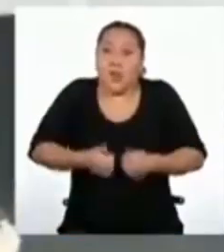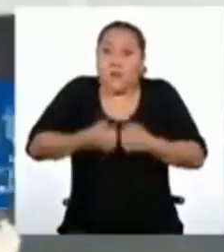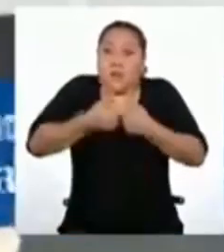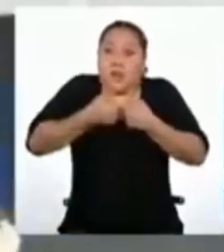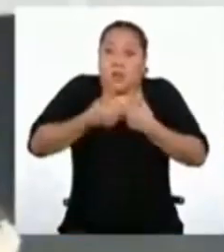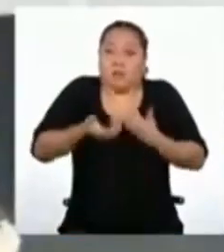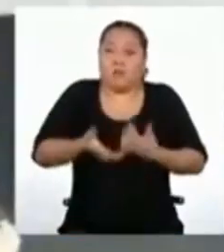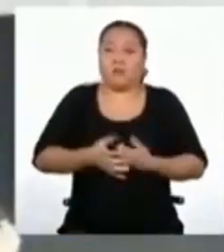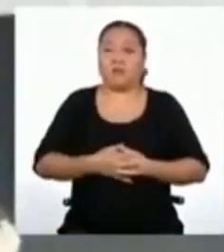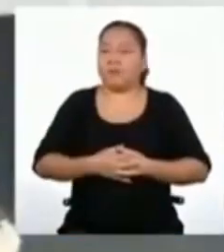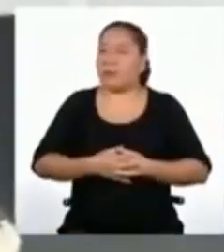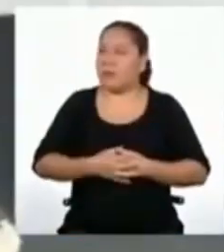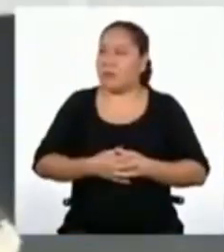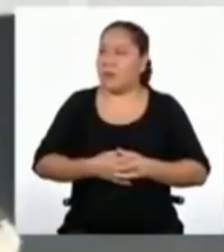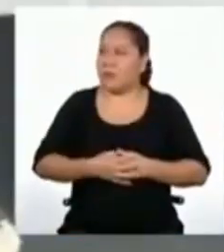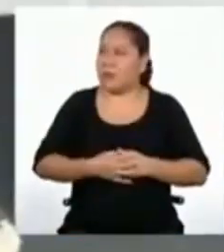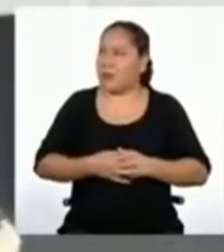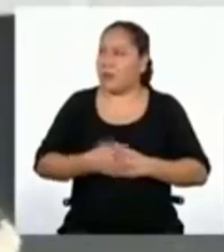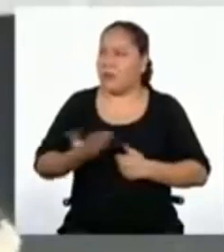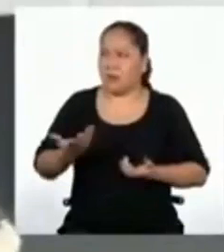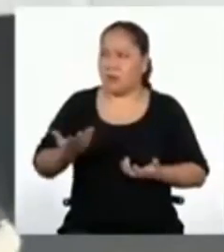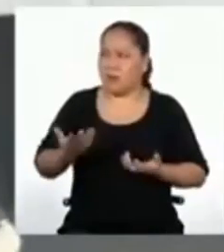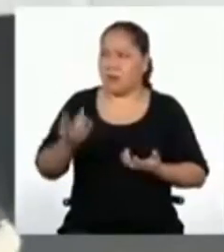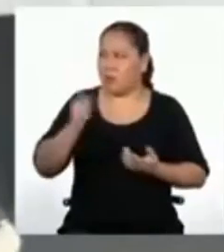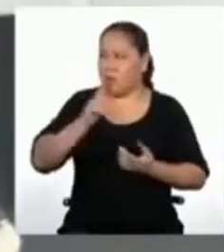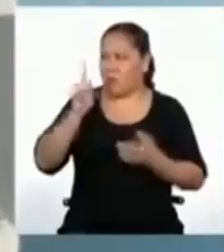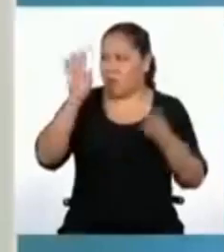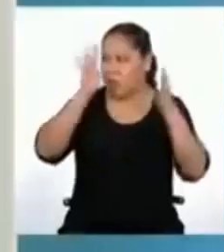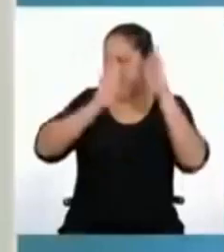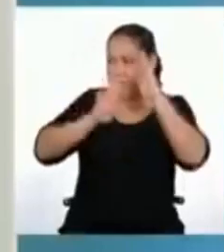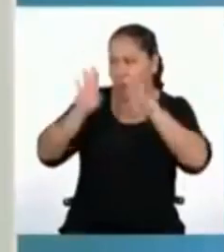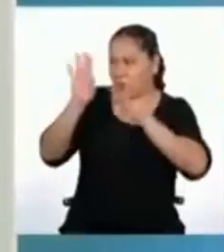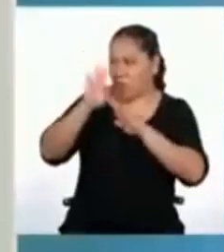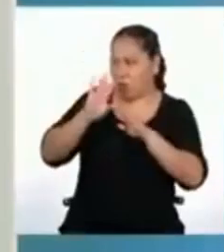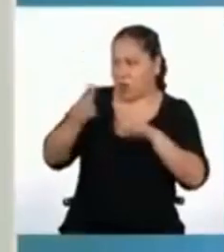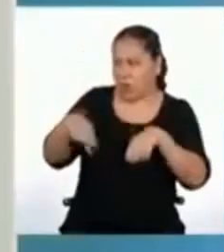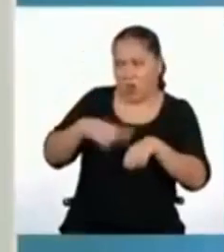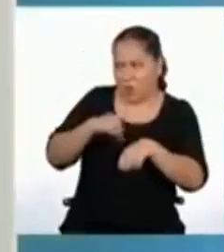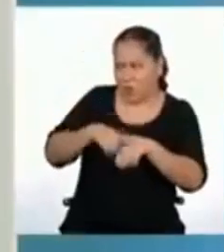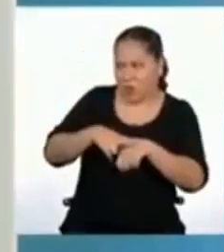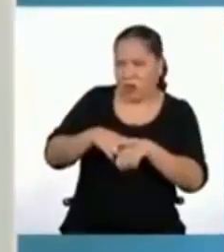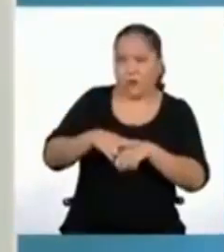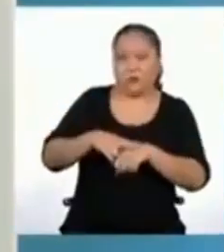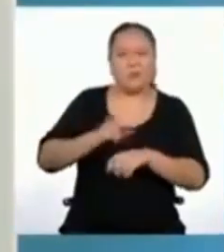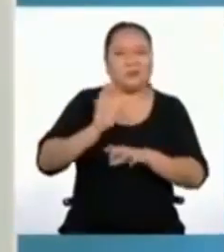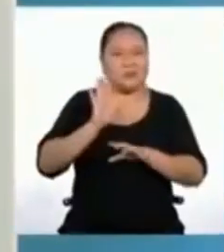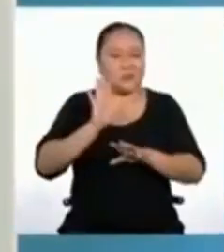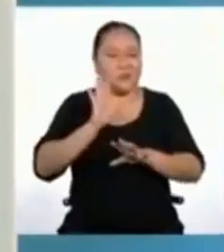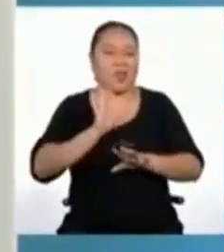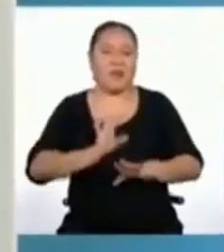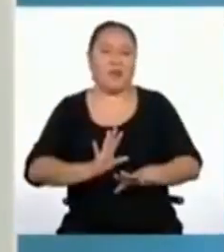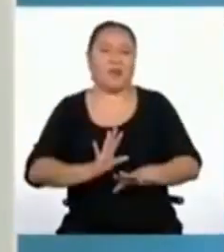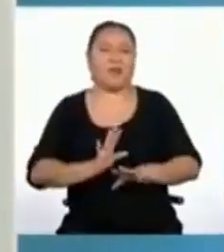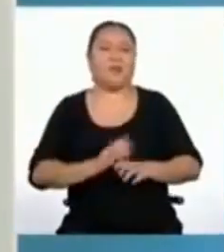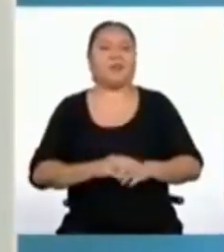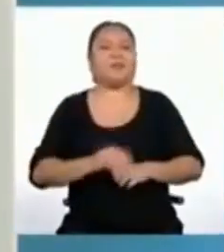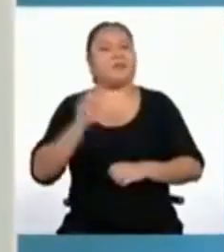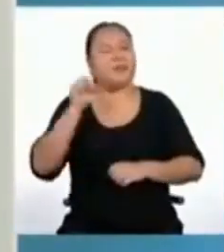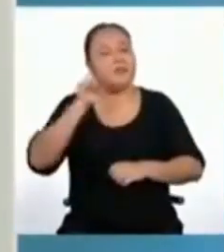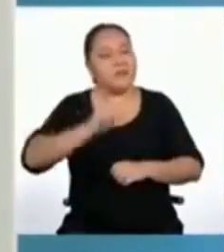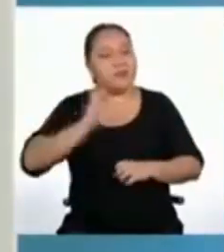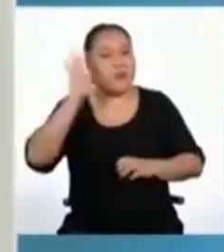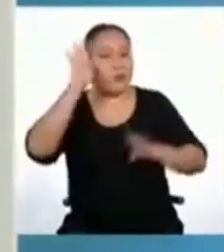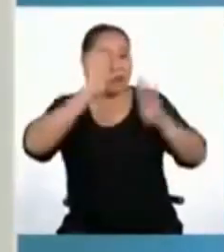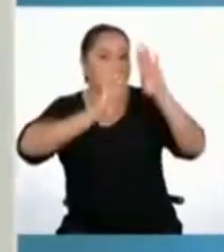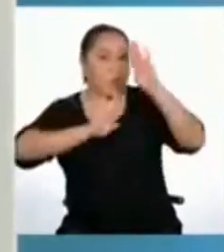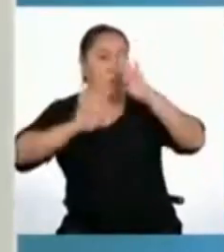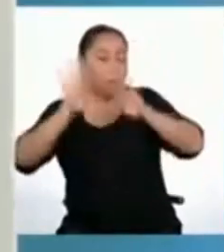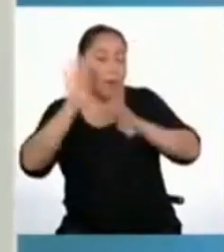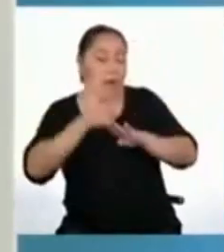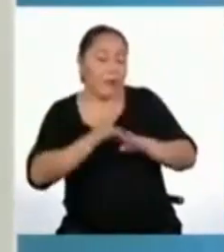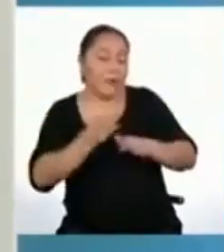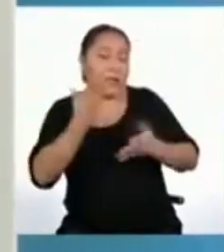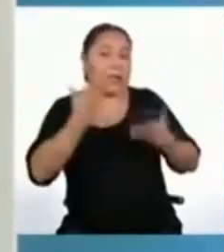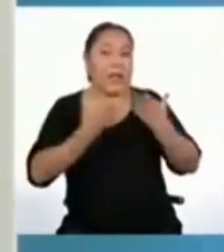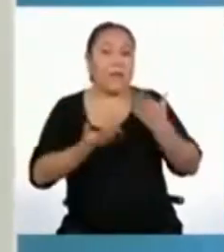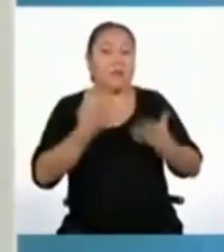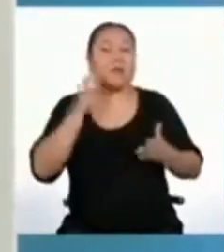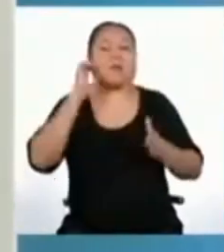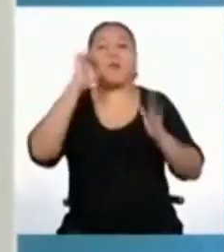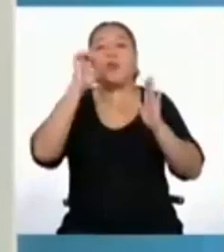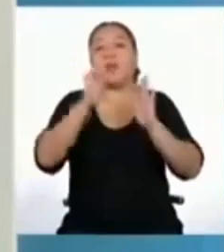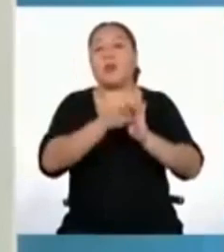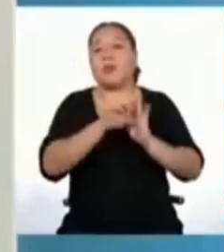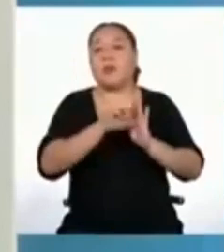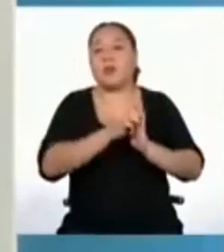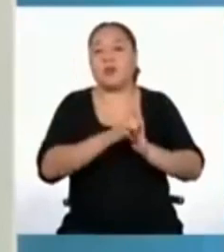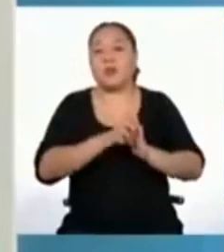¿Entonces no hay por qué preocuparse? Bueno, yo creo que puedes preocuparte si, por ejemplo,